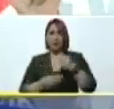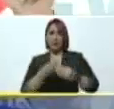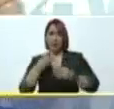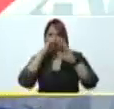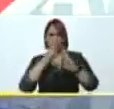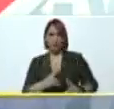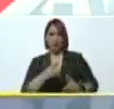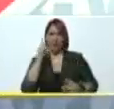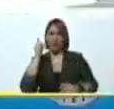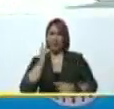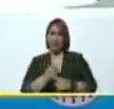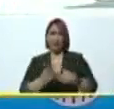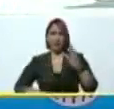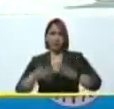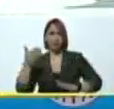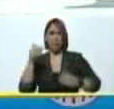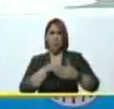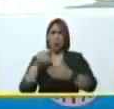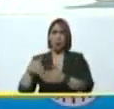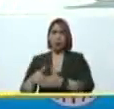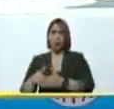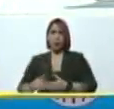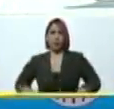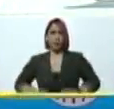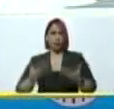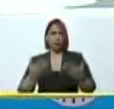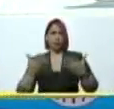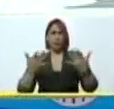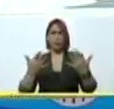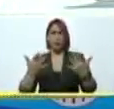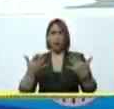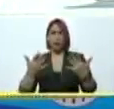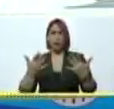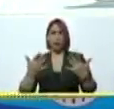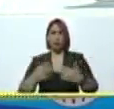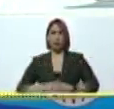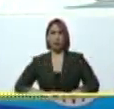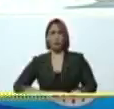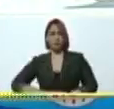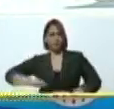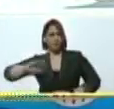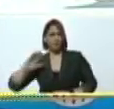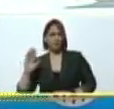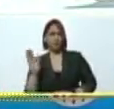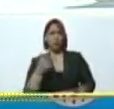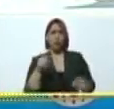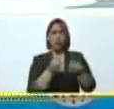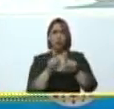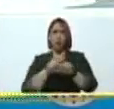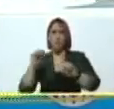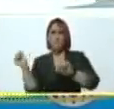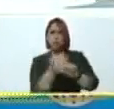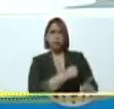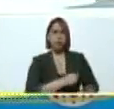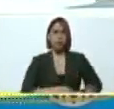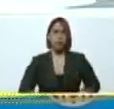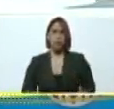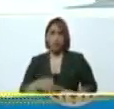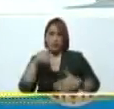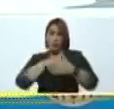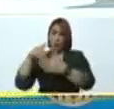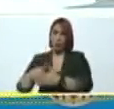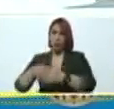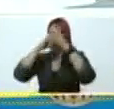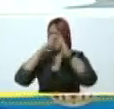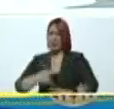es salir a votar y darle con la mano una cachetada al Departamento de Estado con tu voto para que